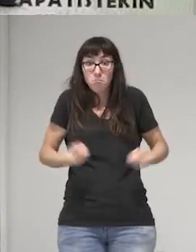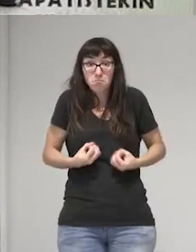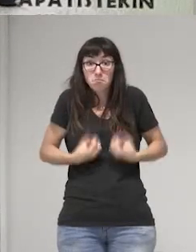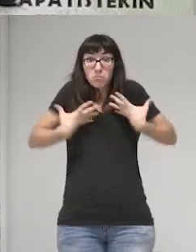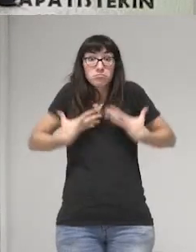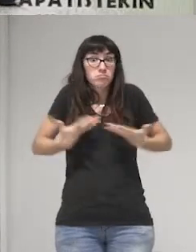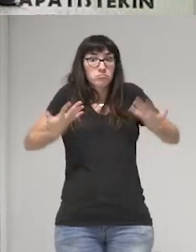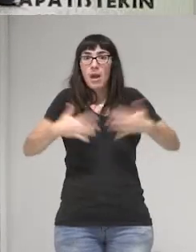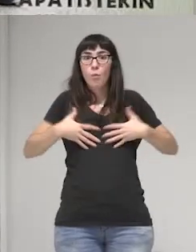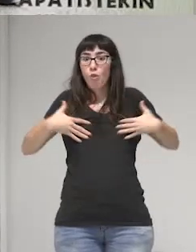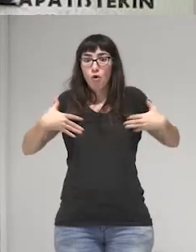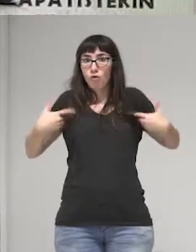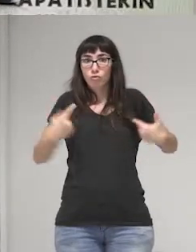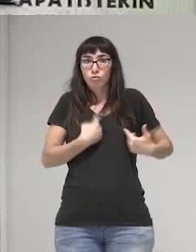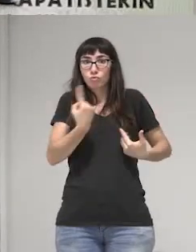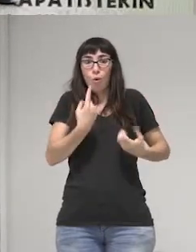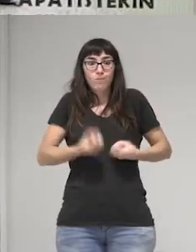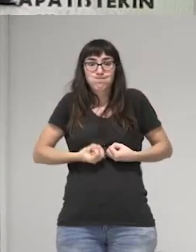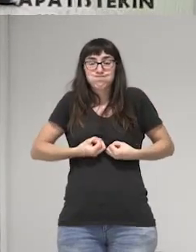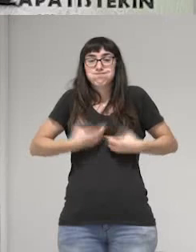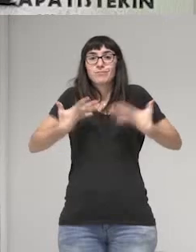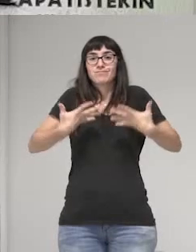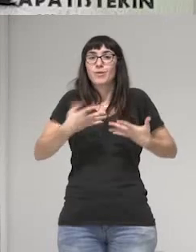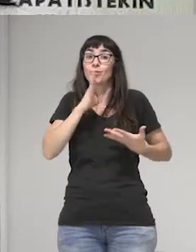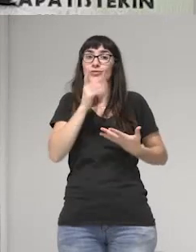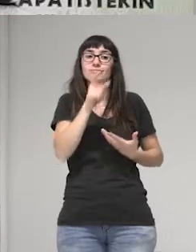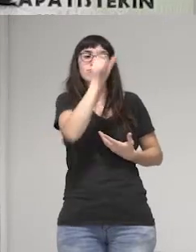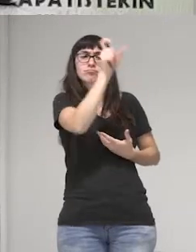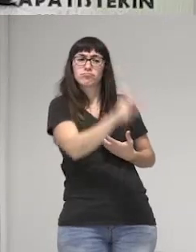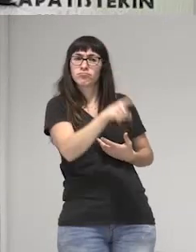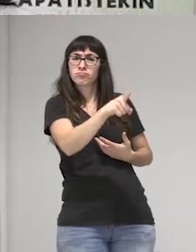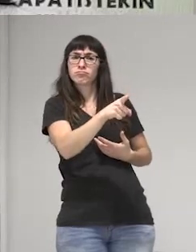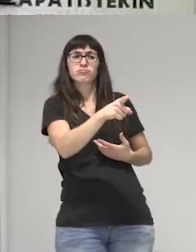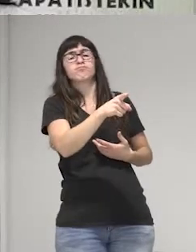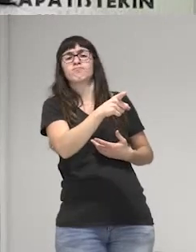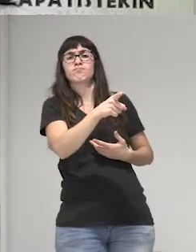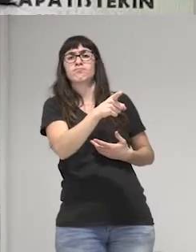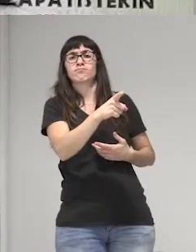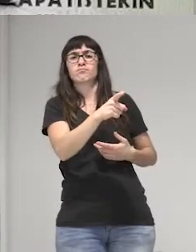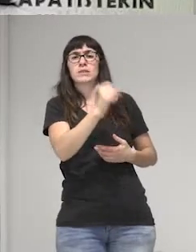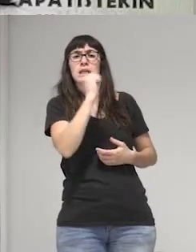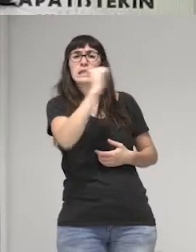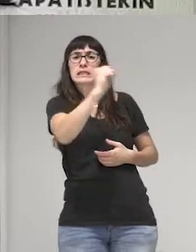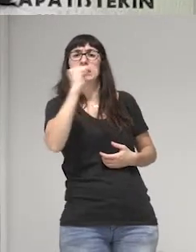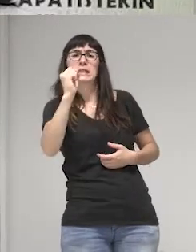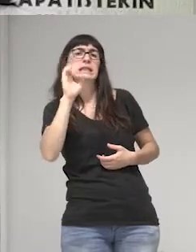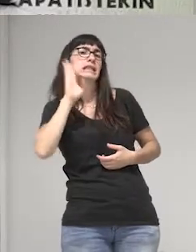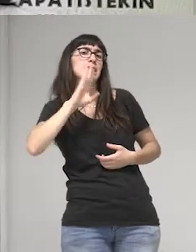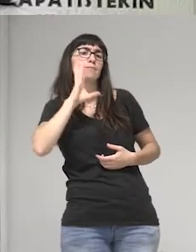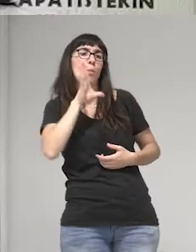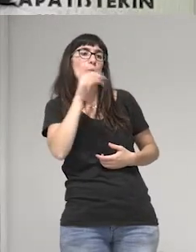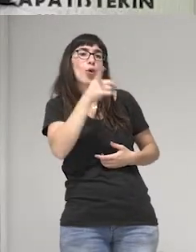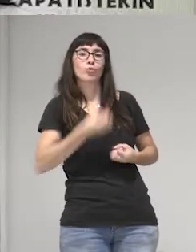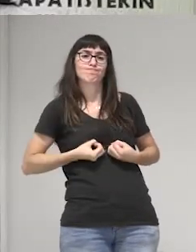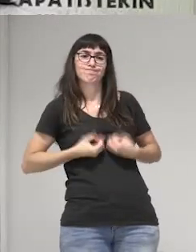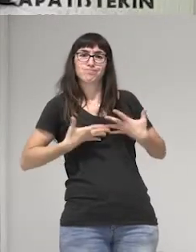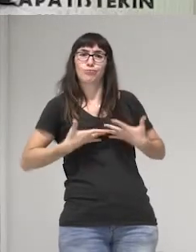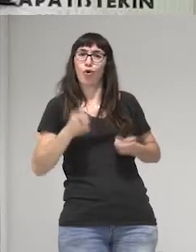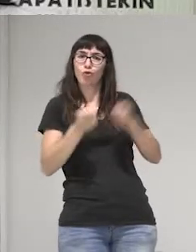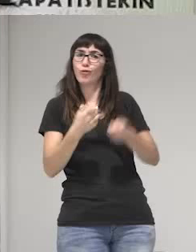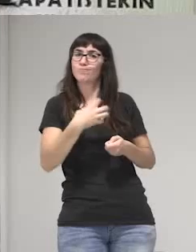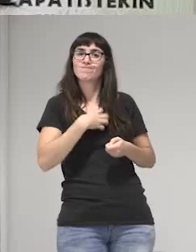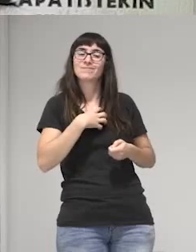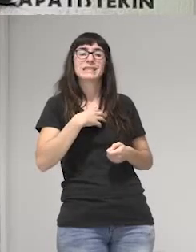y por tanto es muy difícil castigar a una persona por una emoción incontrolable. Pero sí puedes